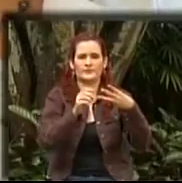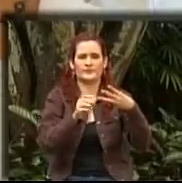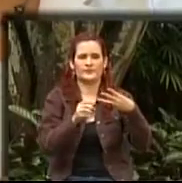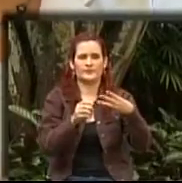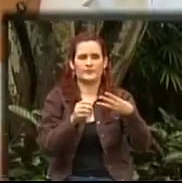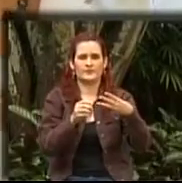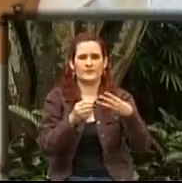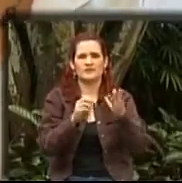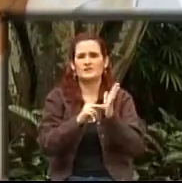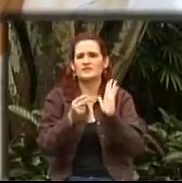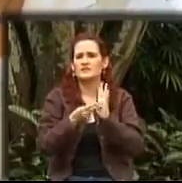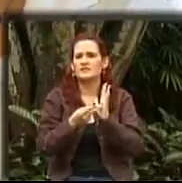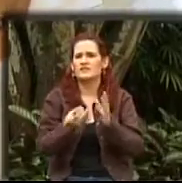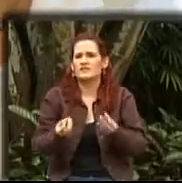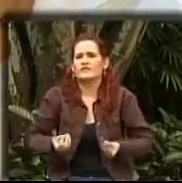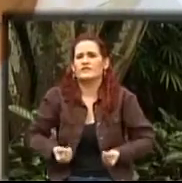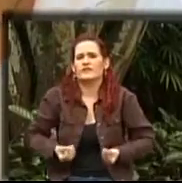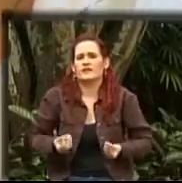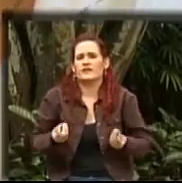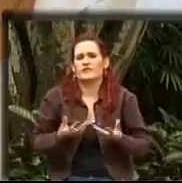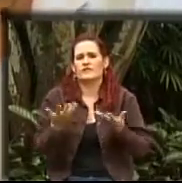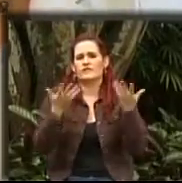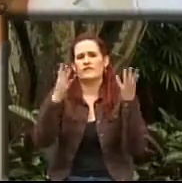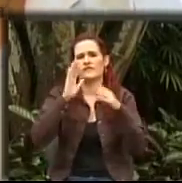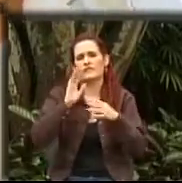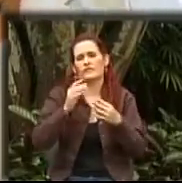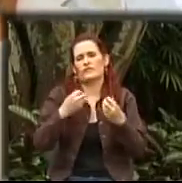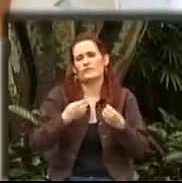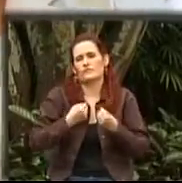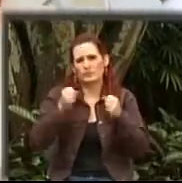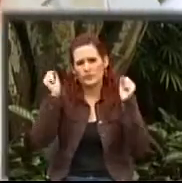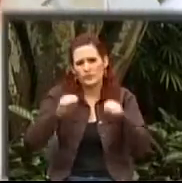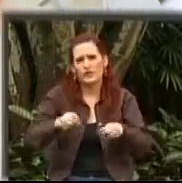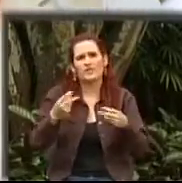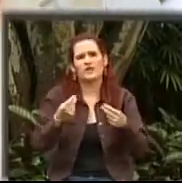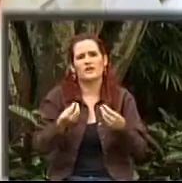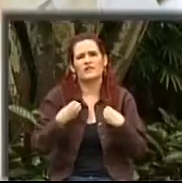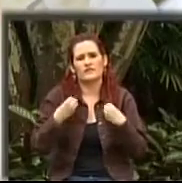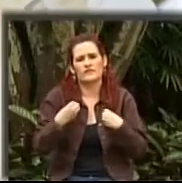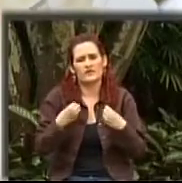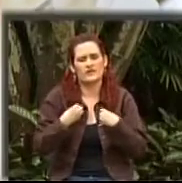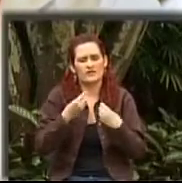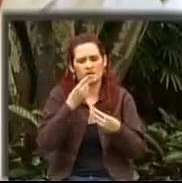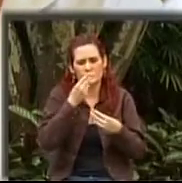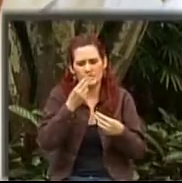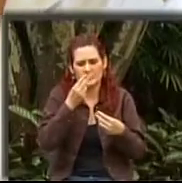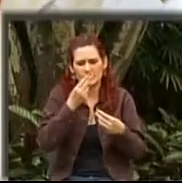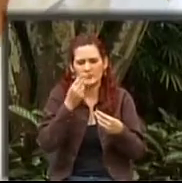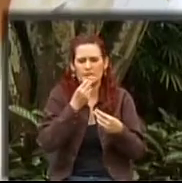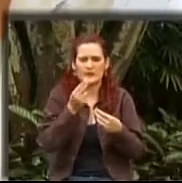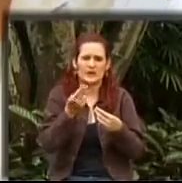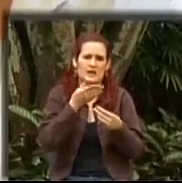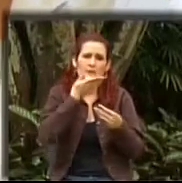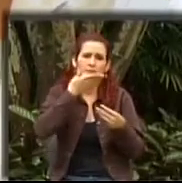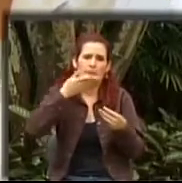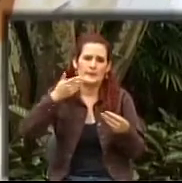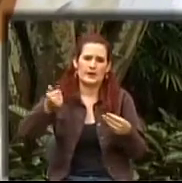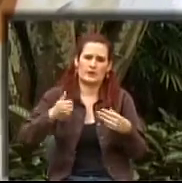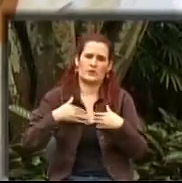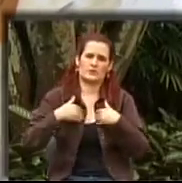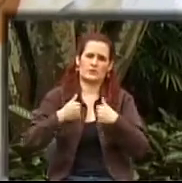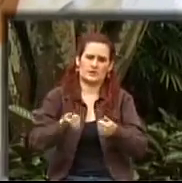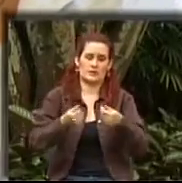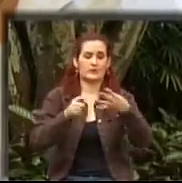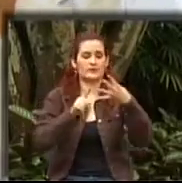vivamos y tengamos espacios libres de humo y estar pendientes, asistiendo a los controles de salud permanentemente,